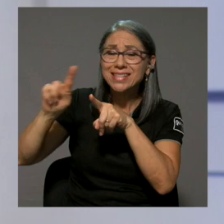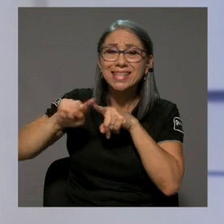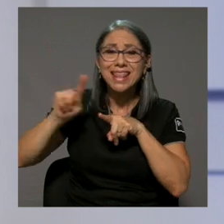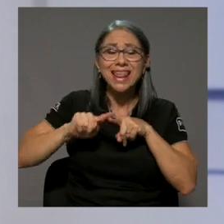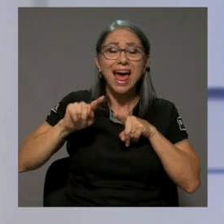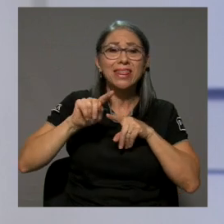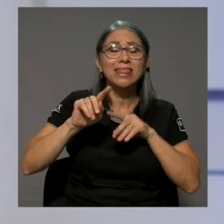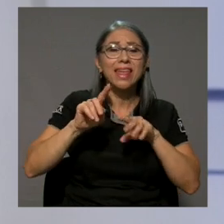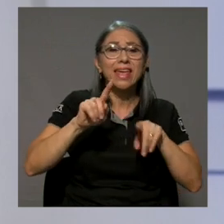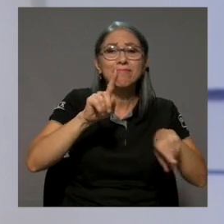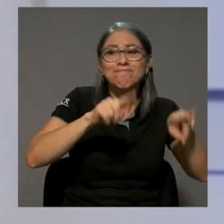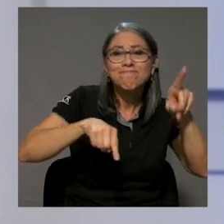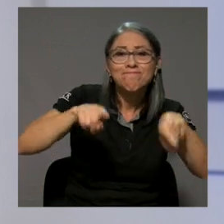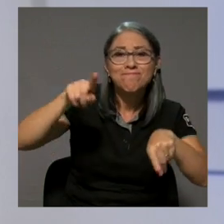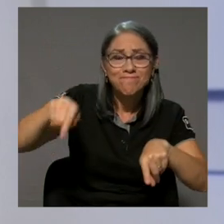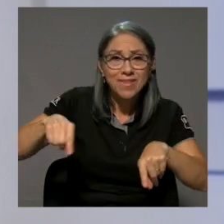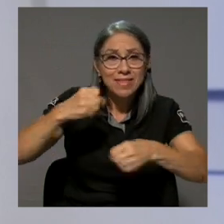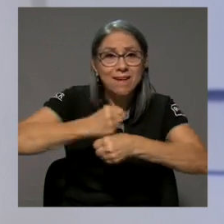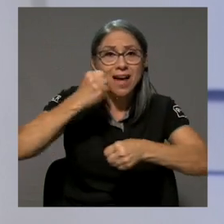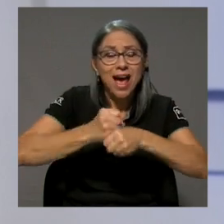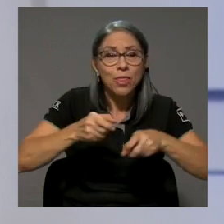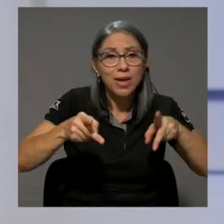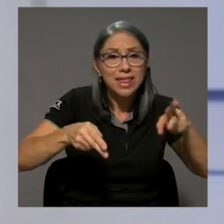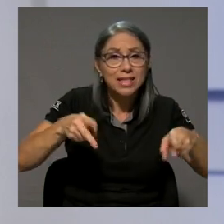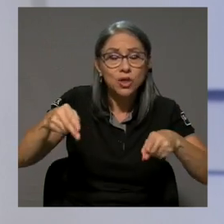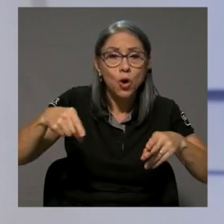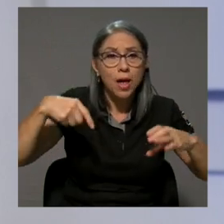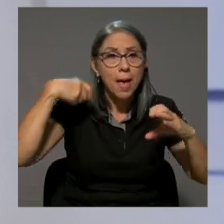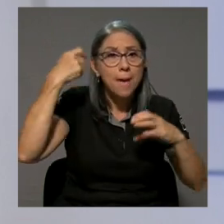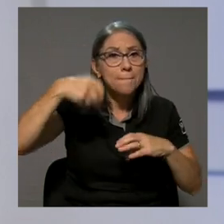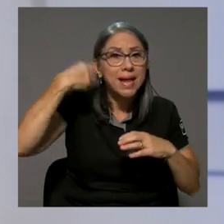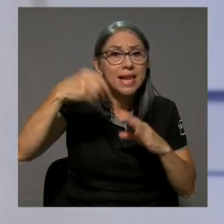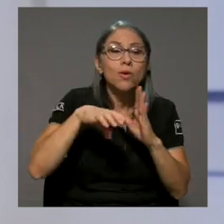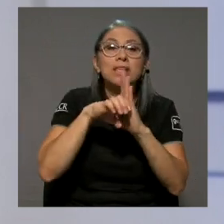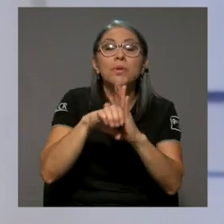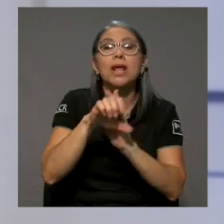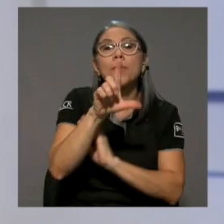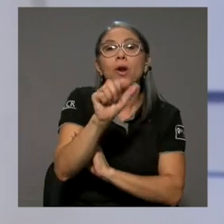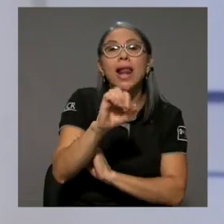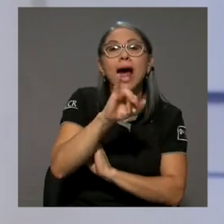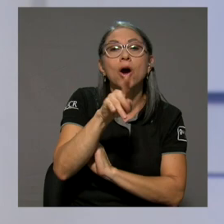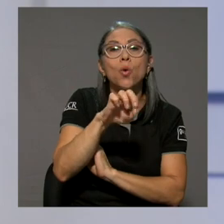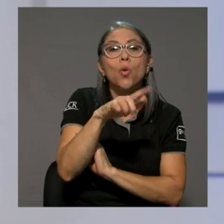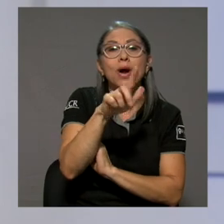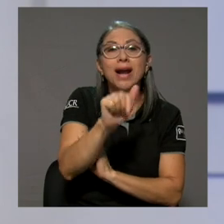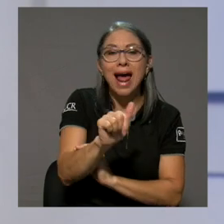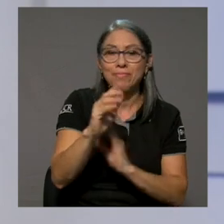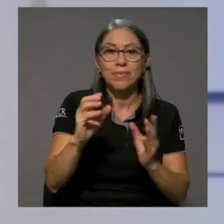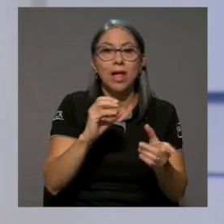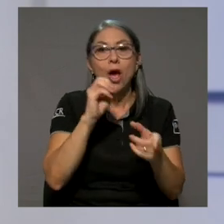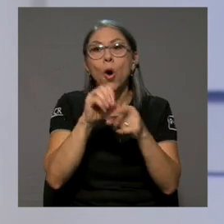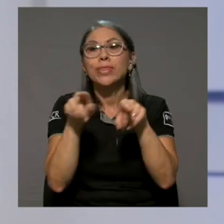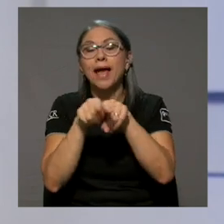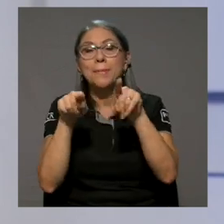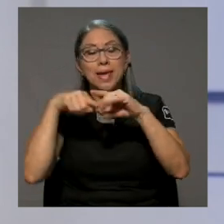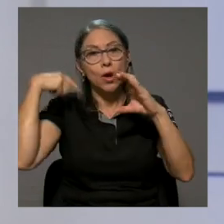géneros que has podido llegar a trabajar en edición, películas que transcurren, trailers como La Jungla,